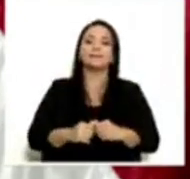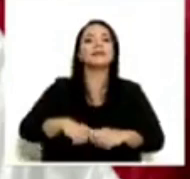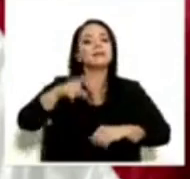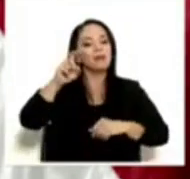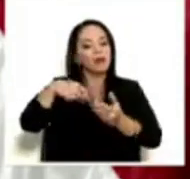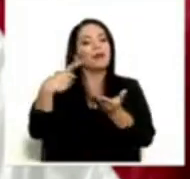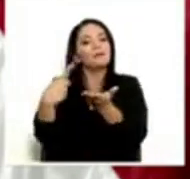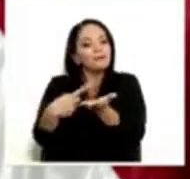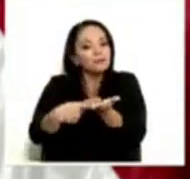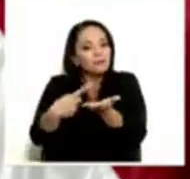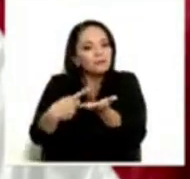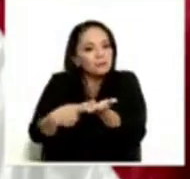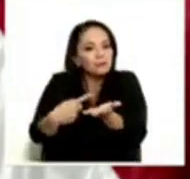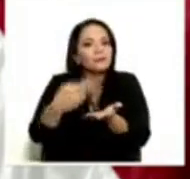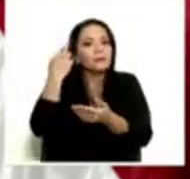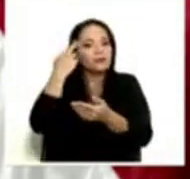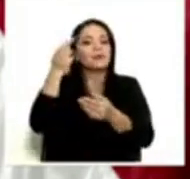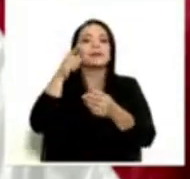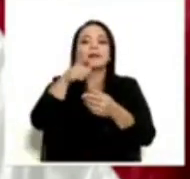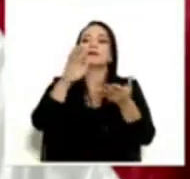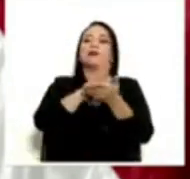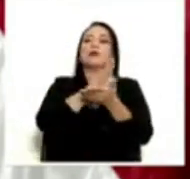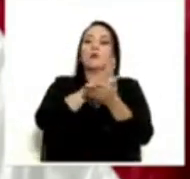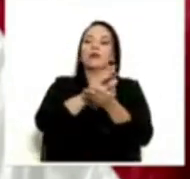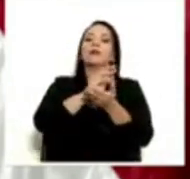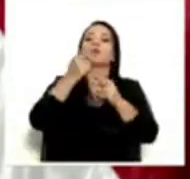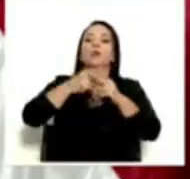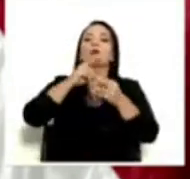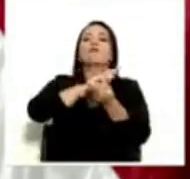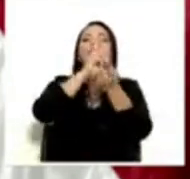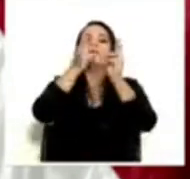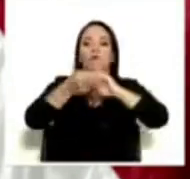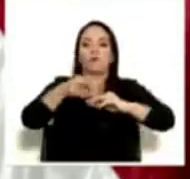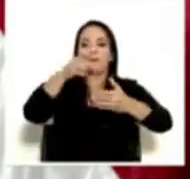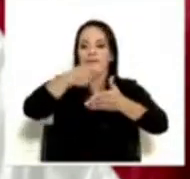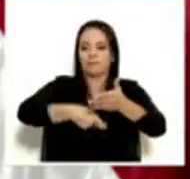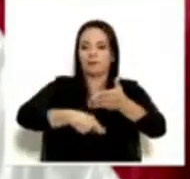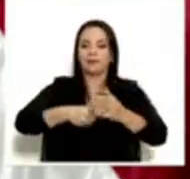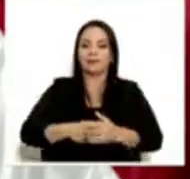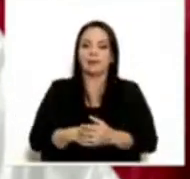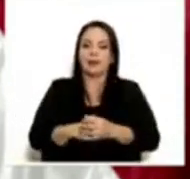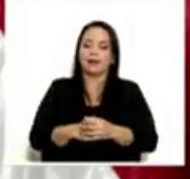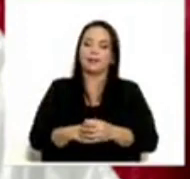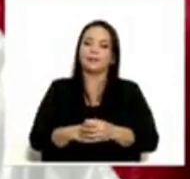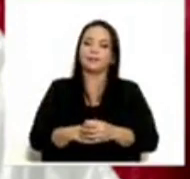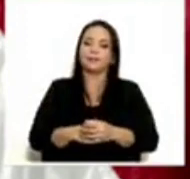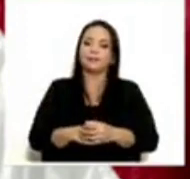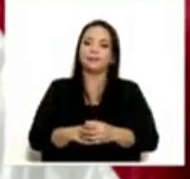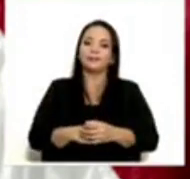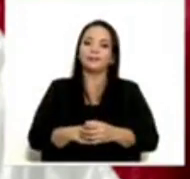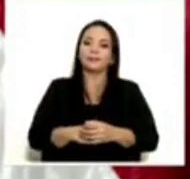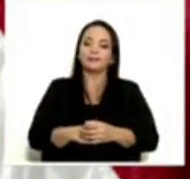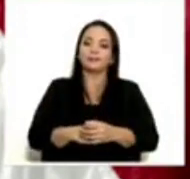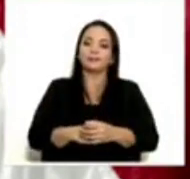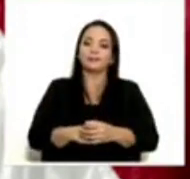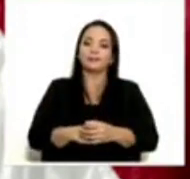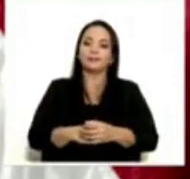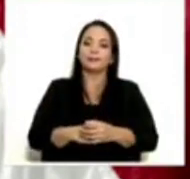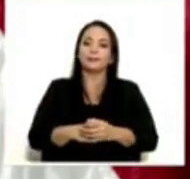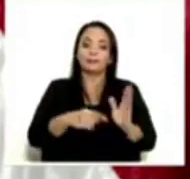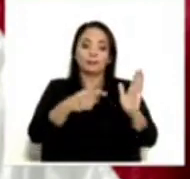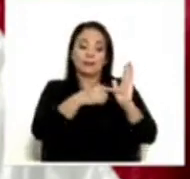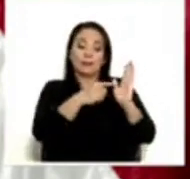racional de esta reforma fiscal. Y manda a reconocer a quienes mienten hoy,